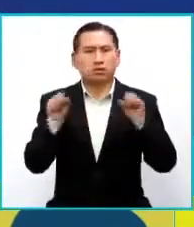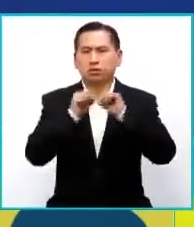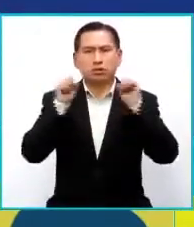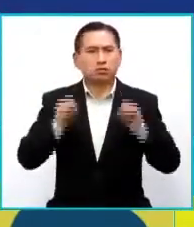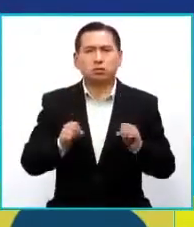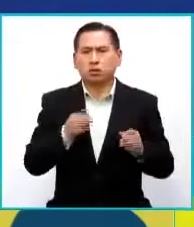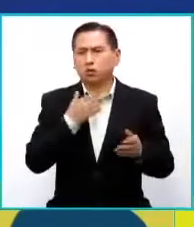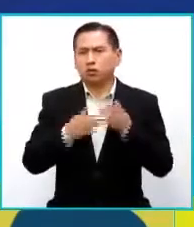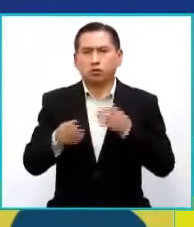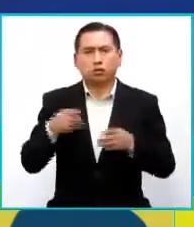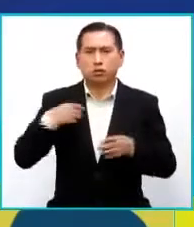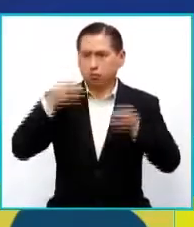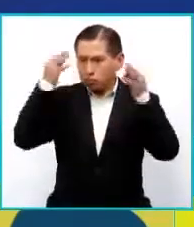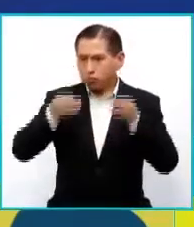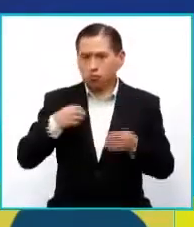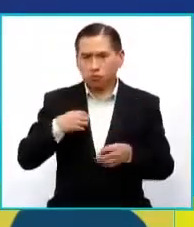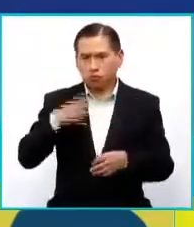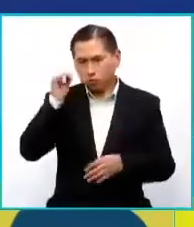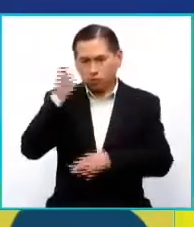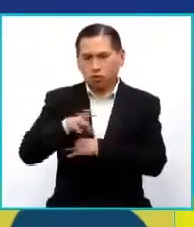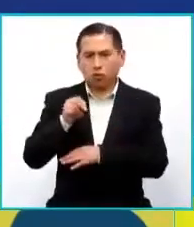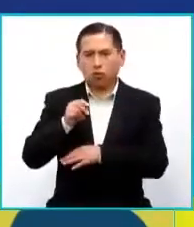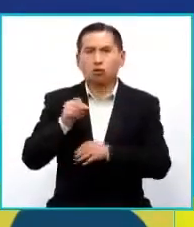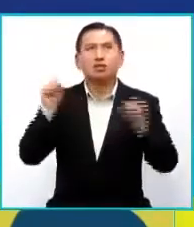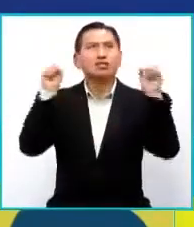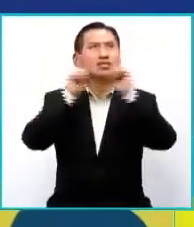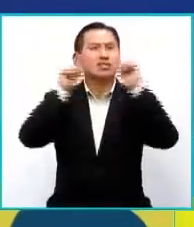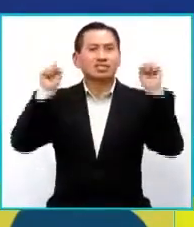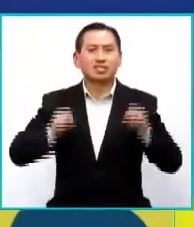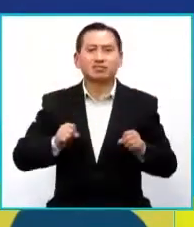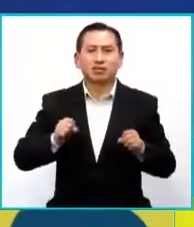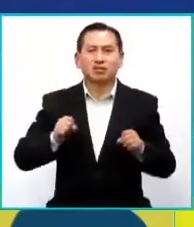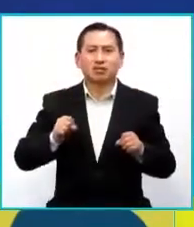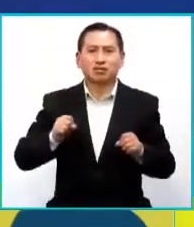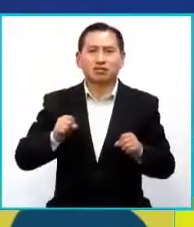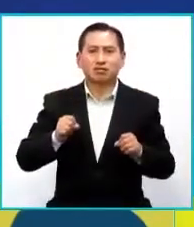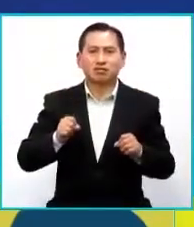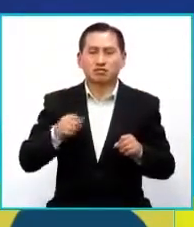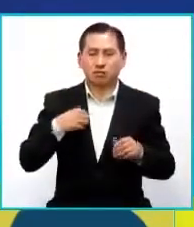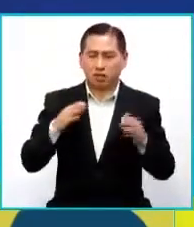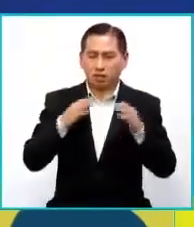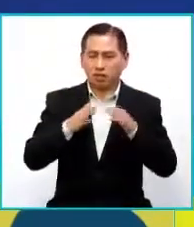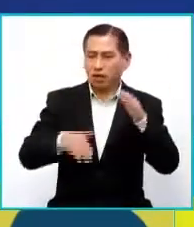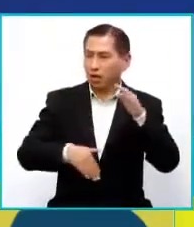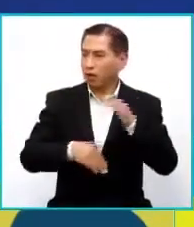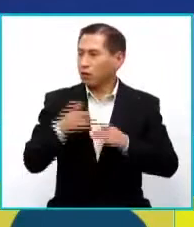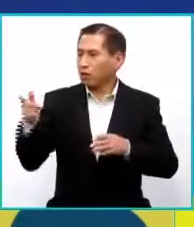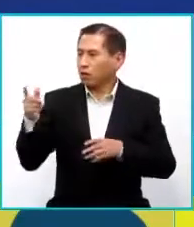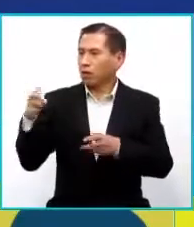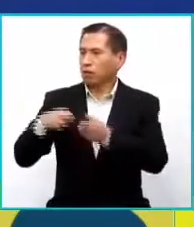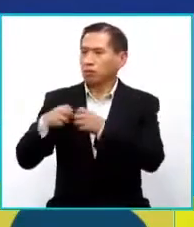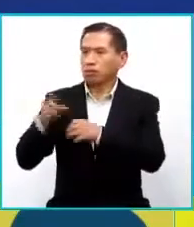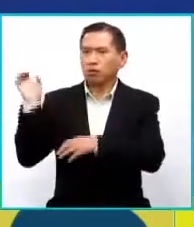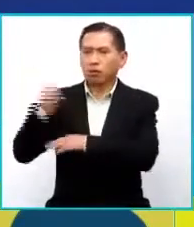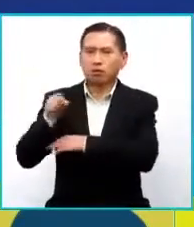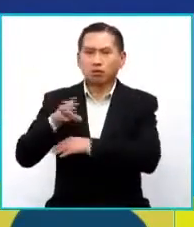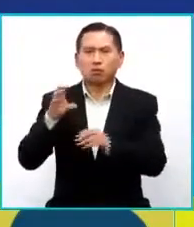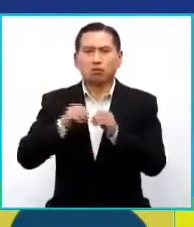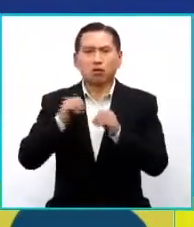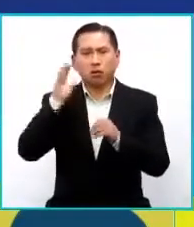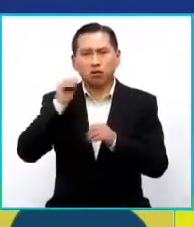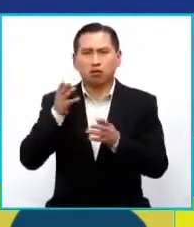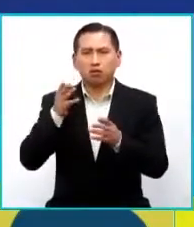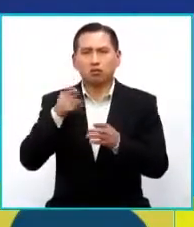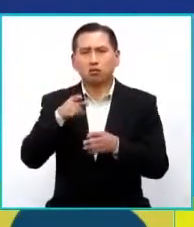independientemente que decidamos no ser patriarcales, el sistema es patriarcal, salimos de la puerta de la casa afuera y ya estamos en un sistema. Entonces, ¿cómo te